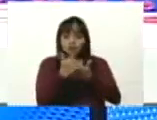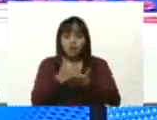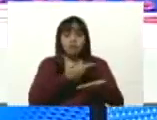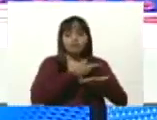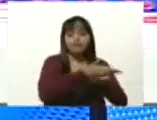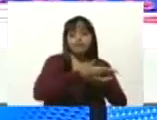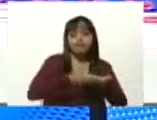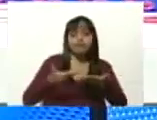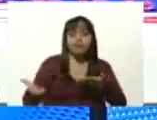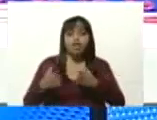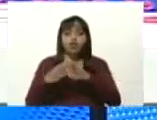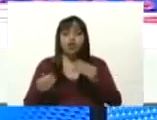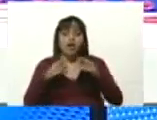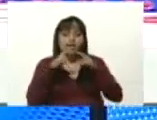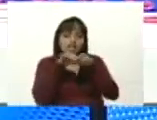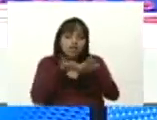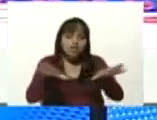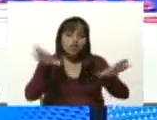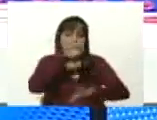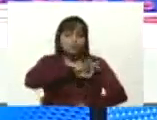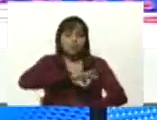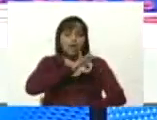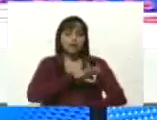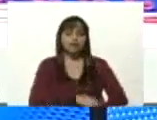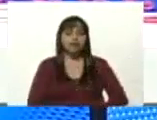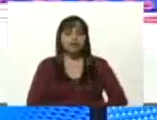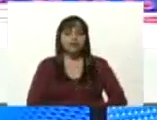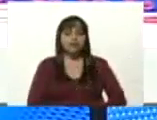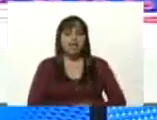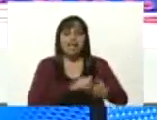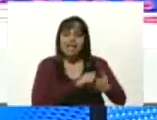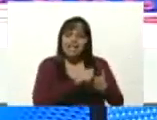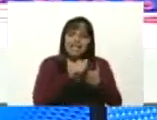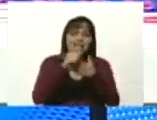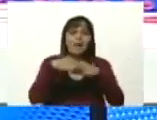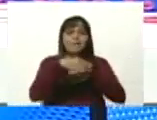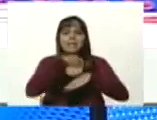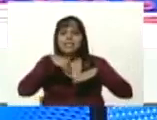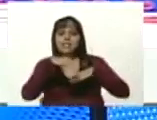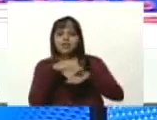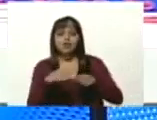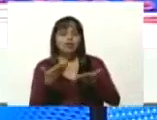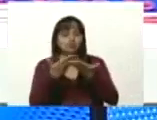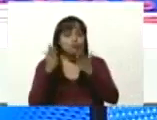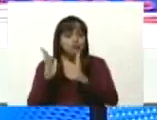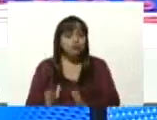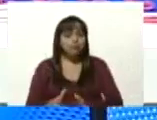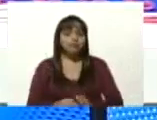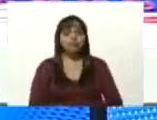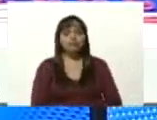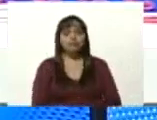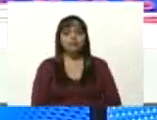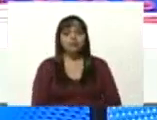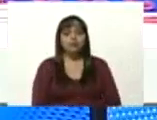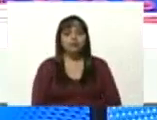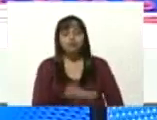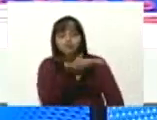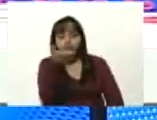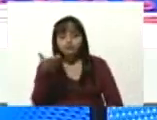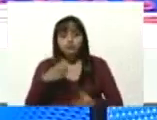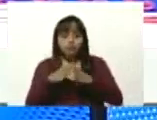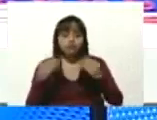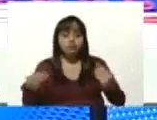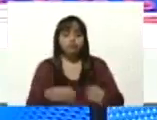todas las redes sociales de ustedes ministros ministras líderes lideresas estudiantes y ustedes todos